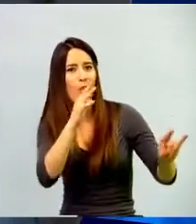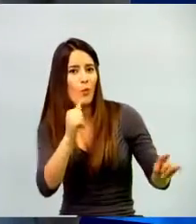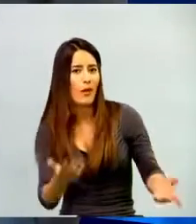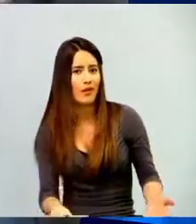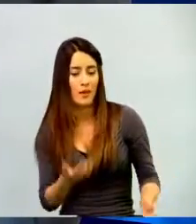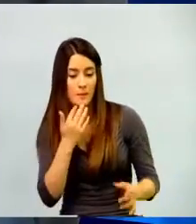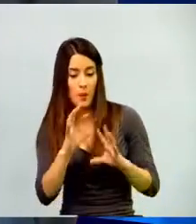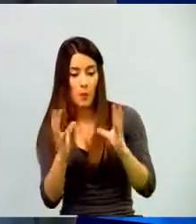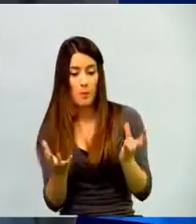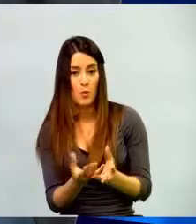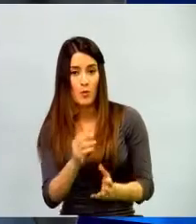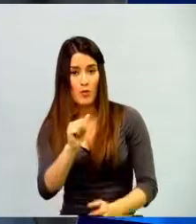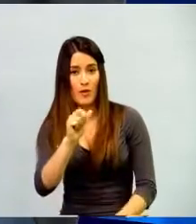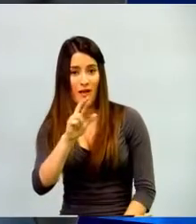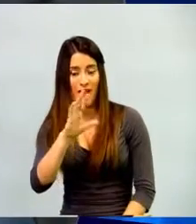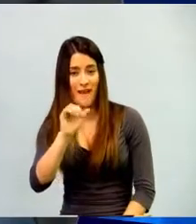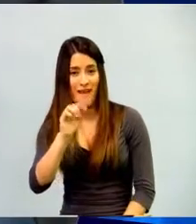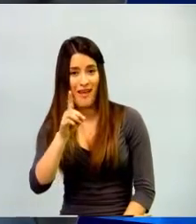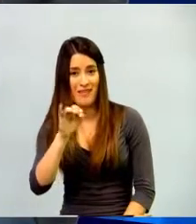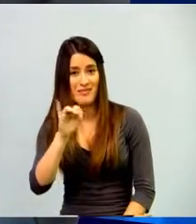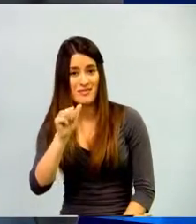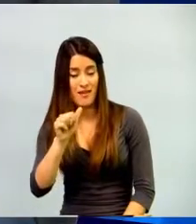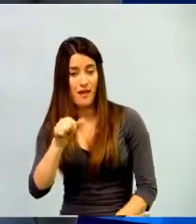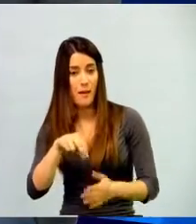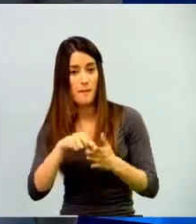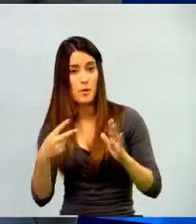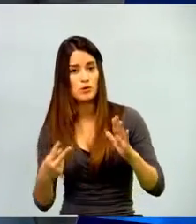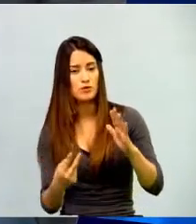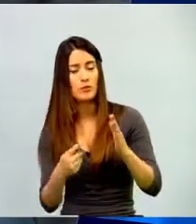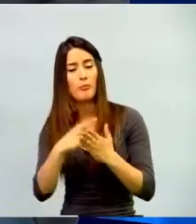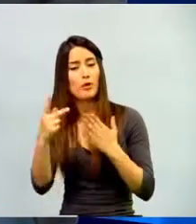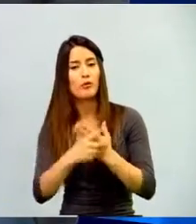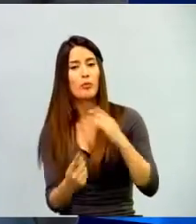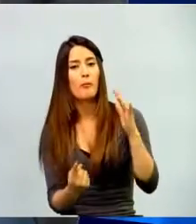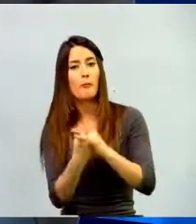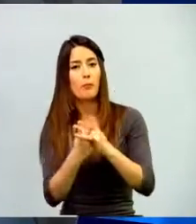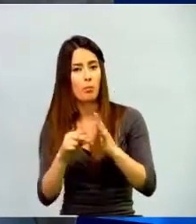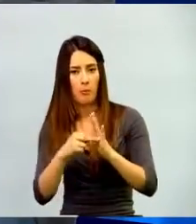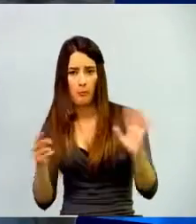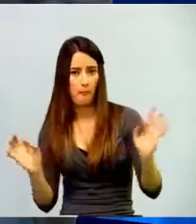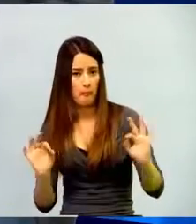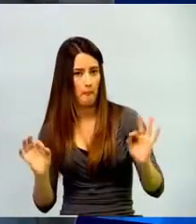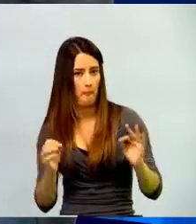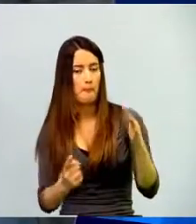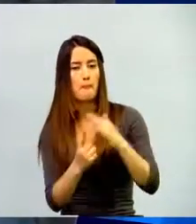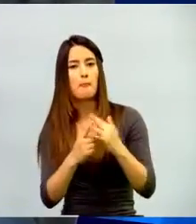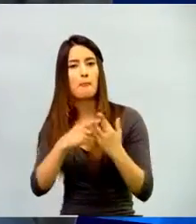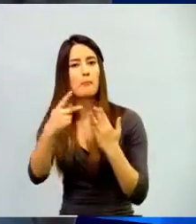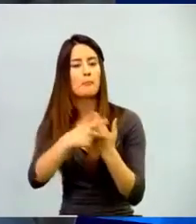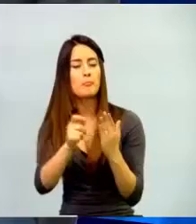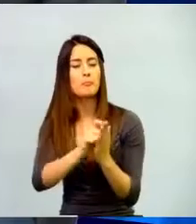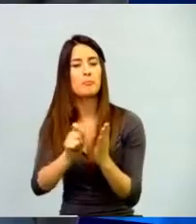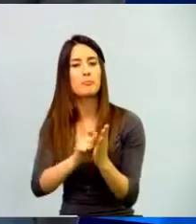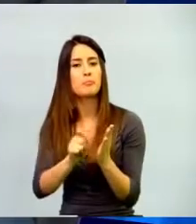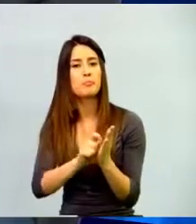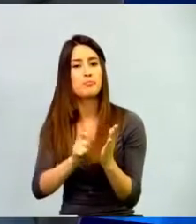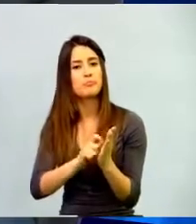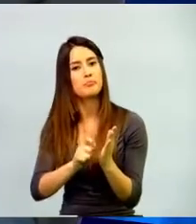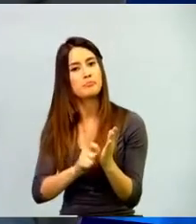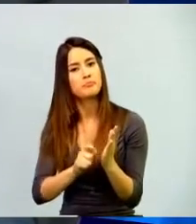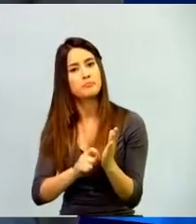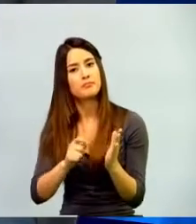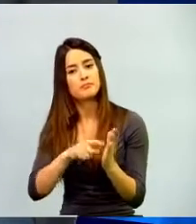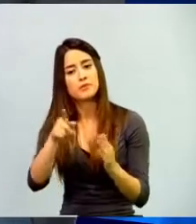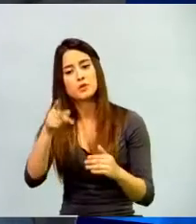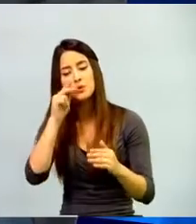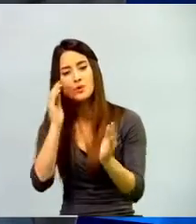Arcadia, nació como un proyecto no en tecnología, sino un proyecto escrito donde los estudiantes estaban inmersos en la